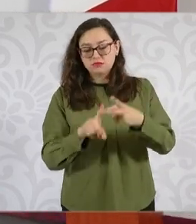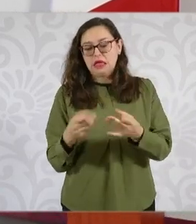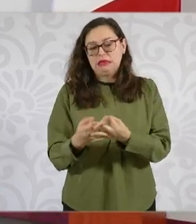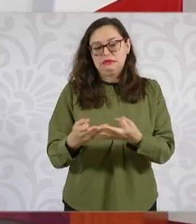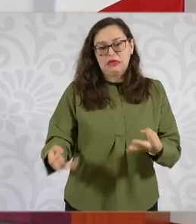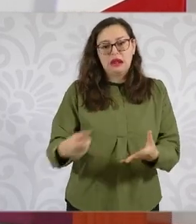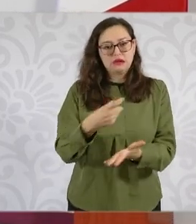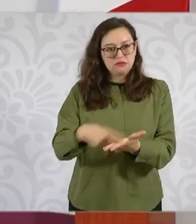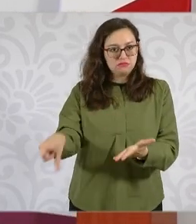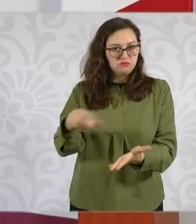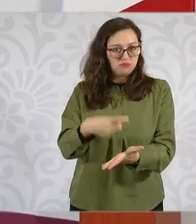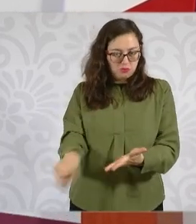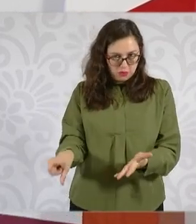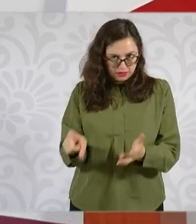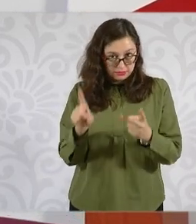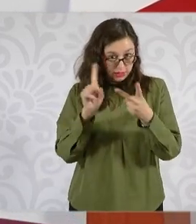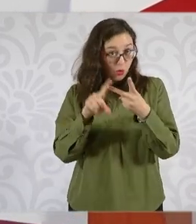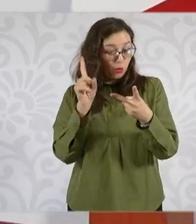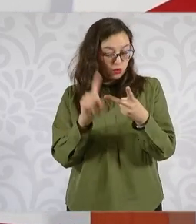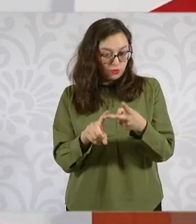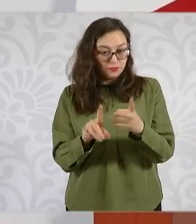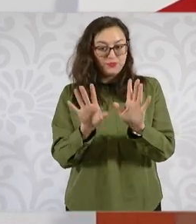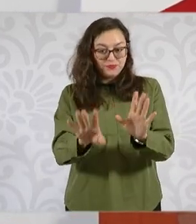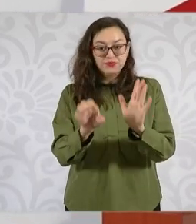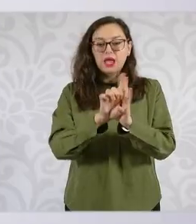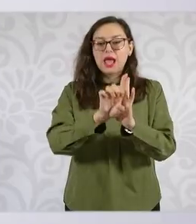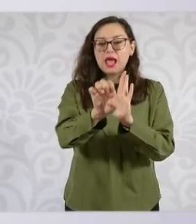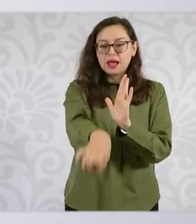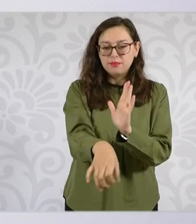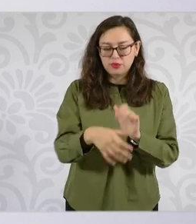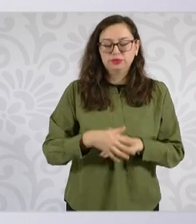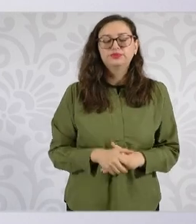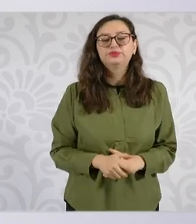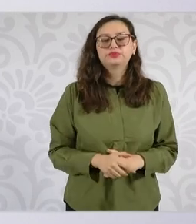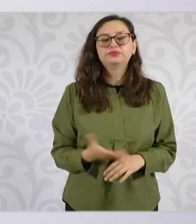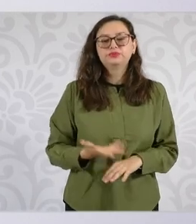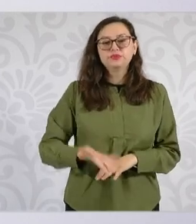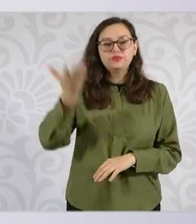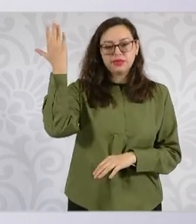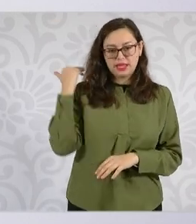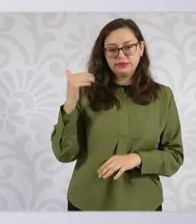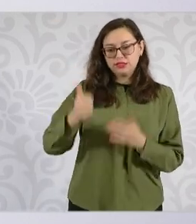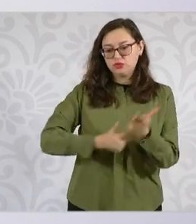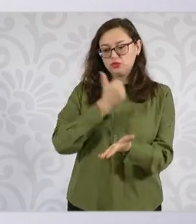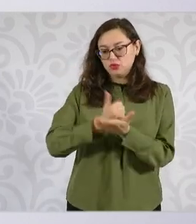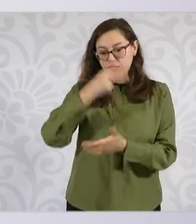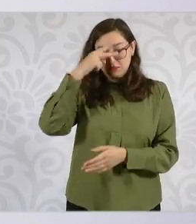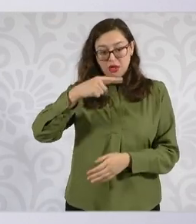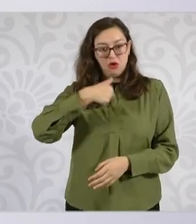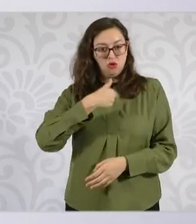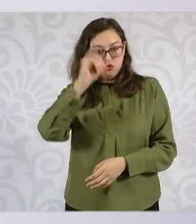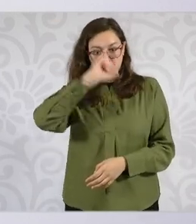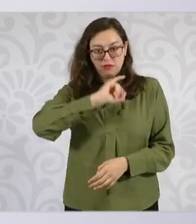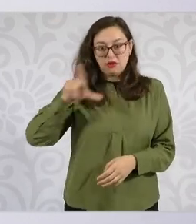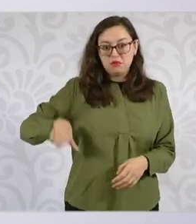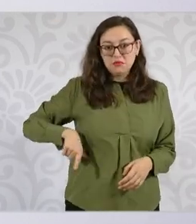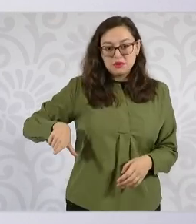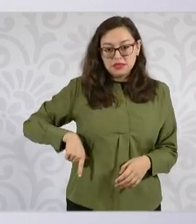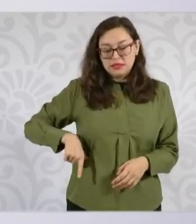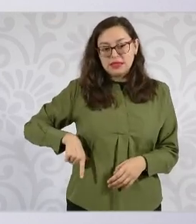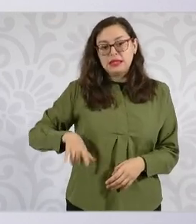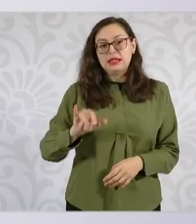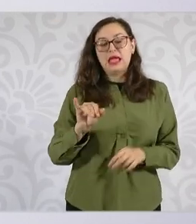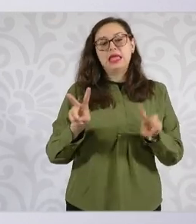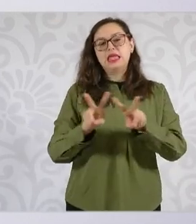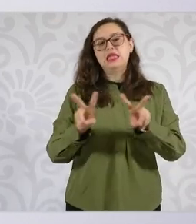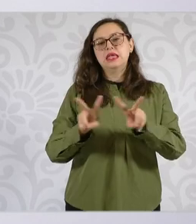Cuando fui jefa de gobierno hicimos varios desarrollos habitacionales a través del Instituto de